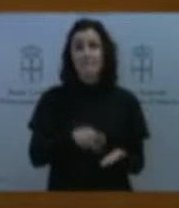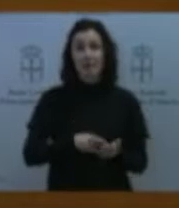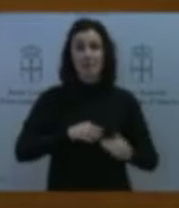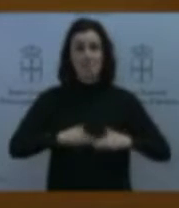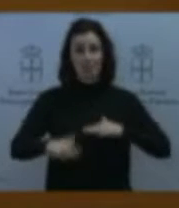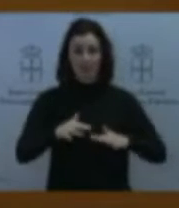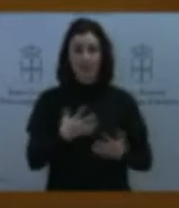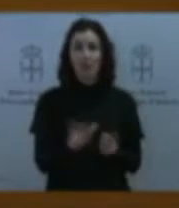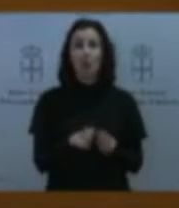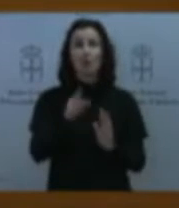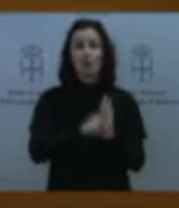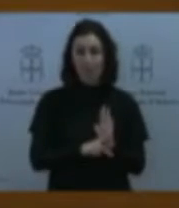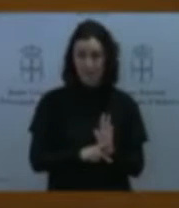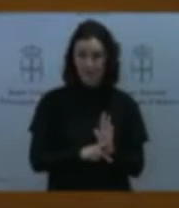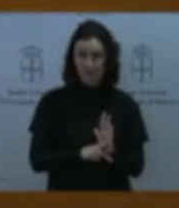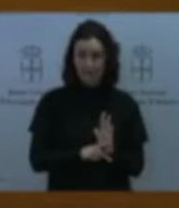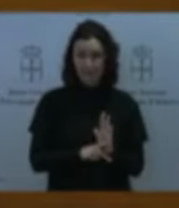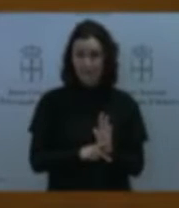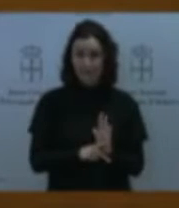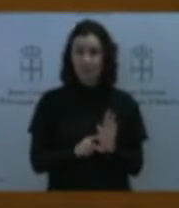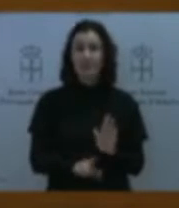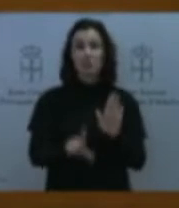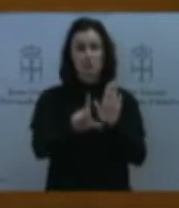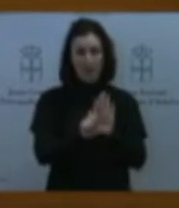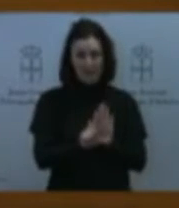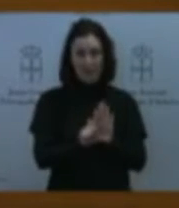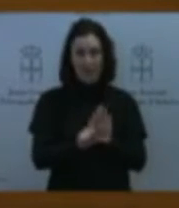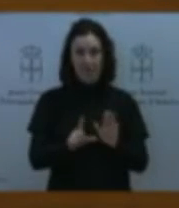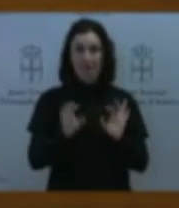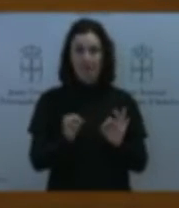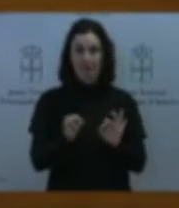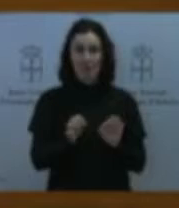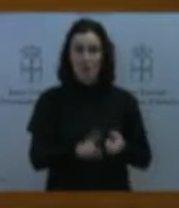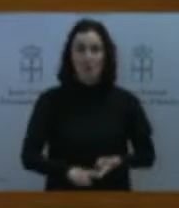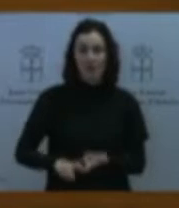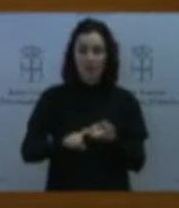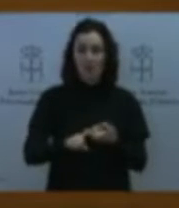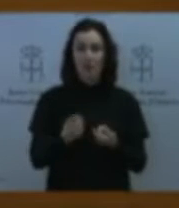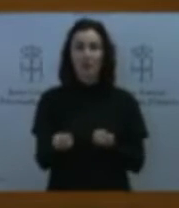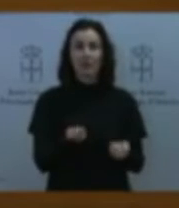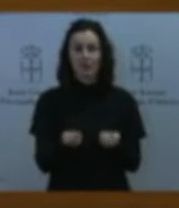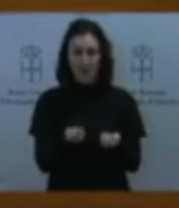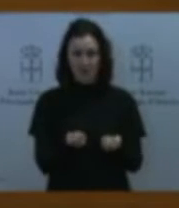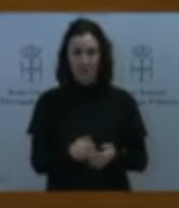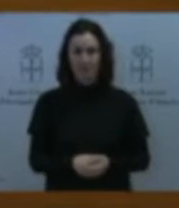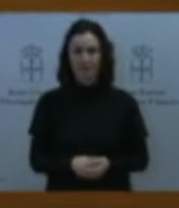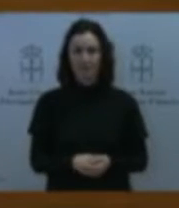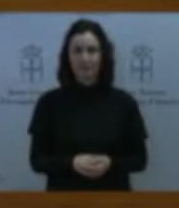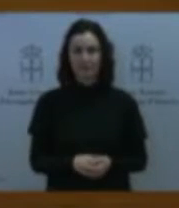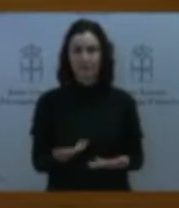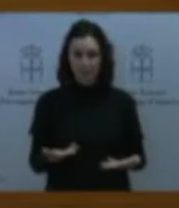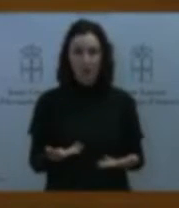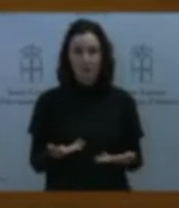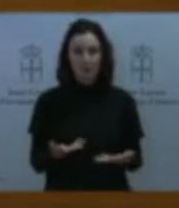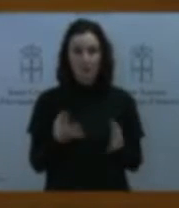impregnamos esa Ley de Cooperación y de Coordinación. Impregnamos esa Ley con una idea de fondo,